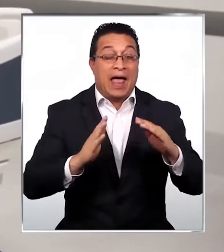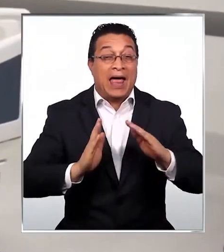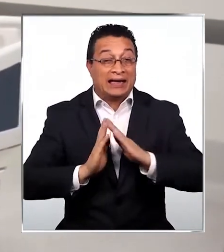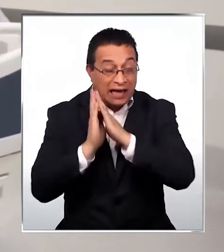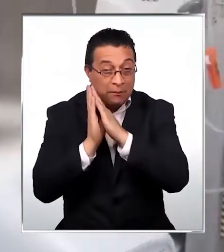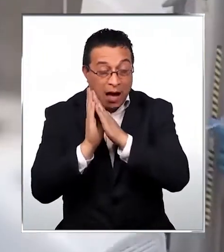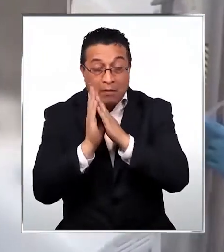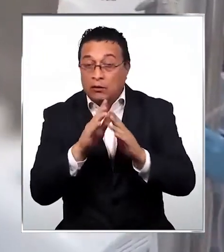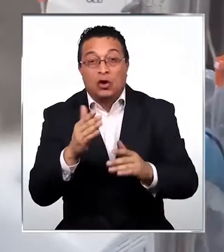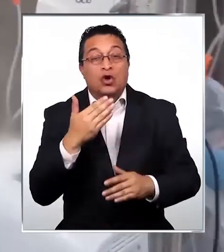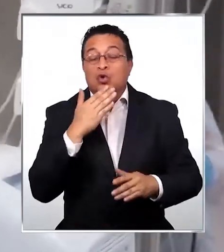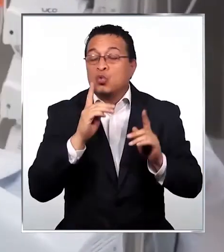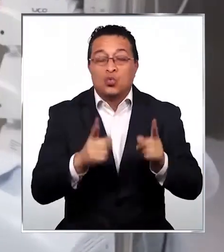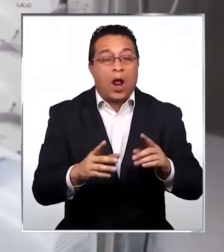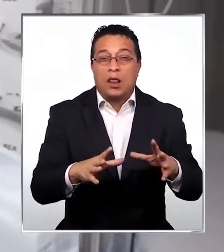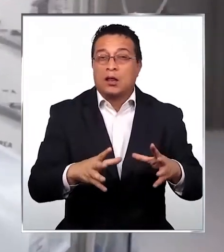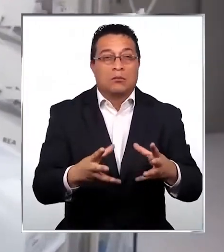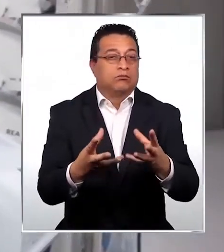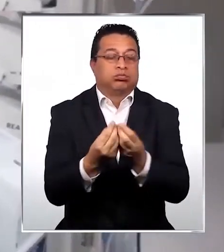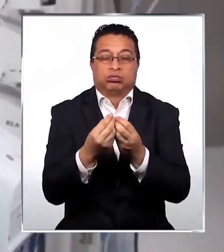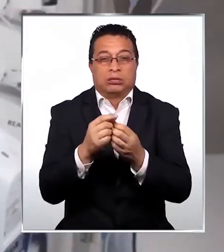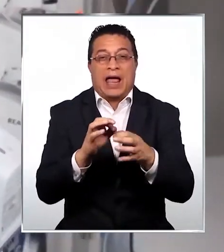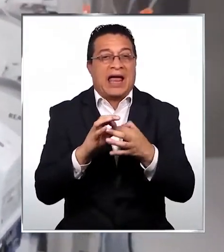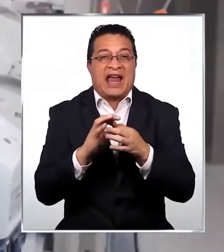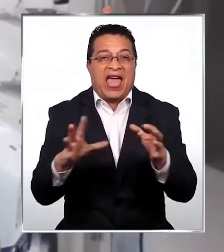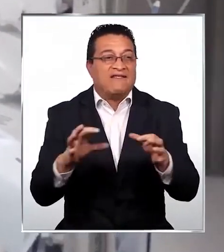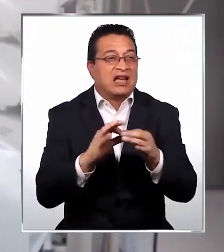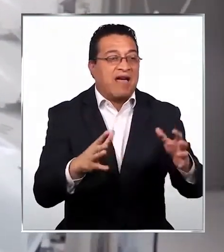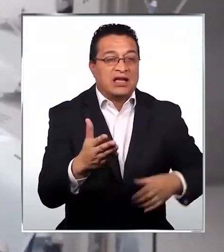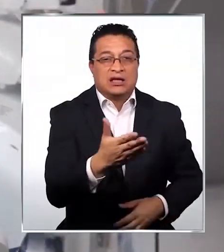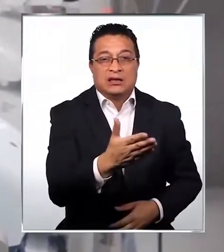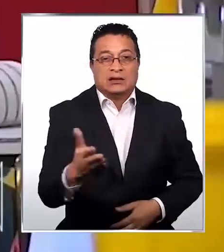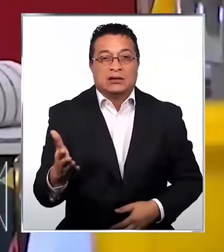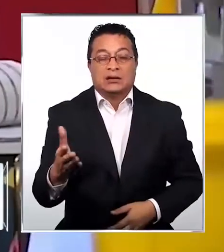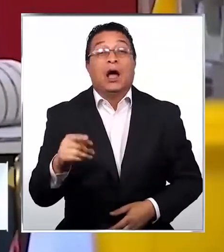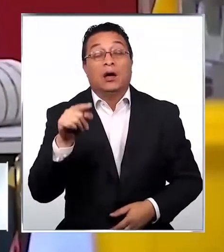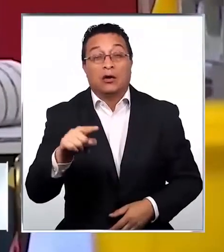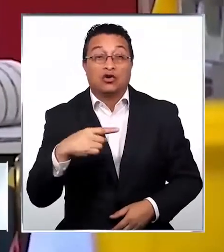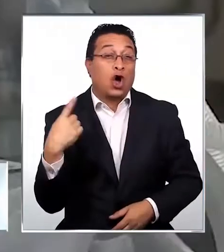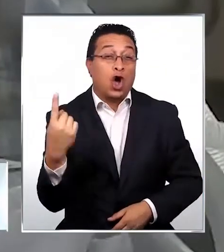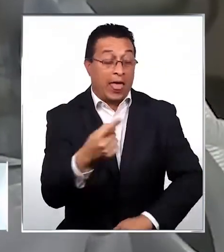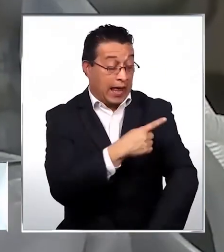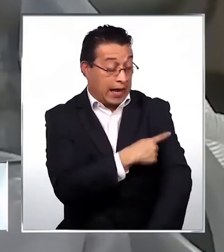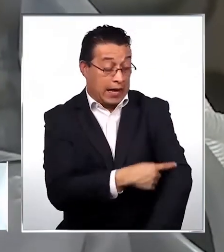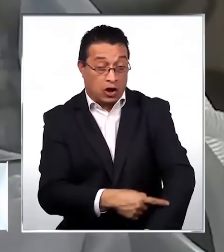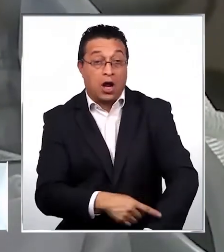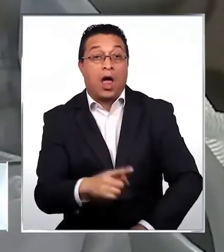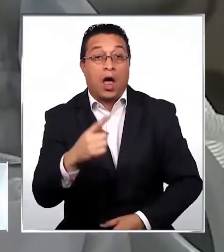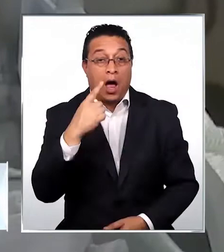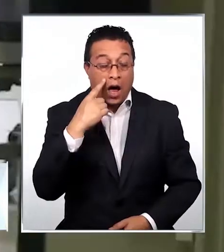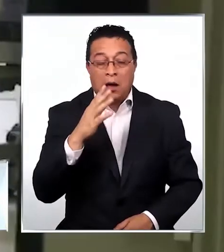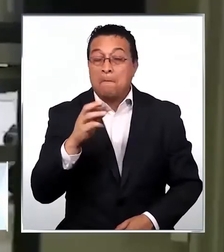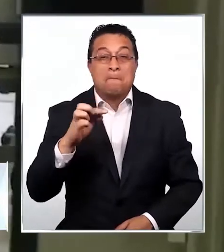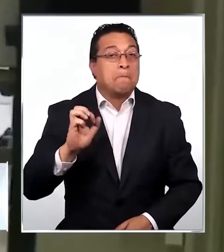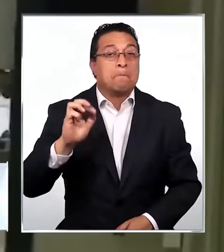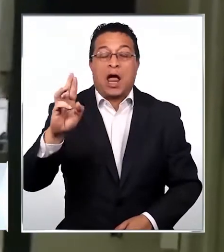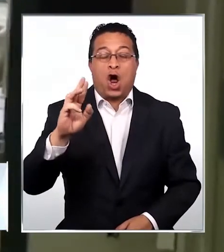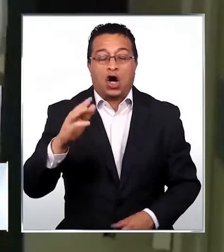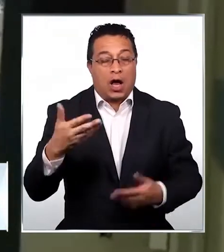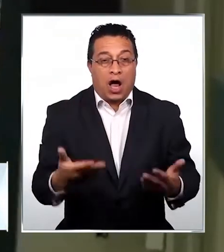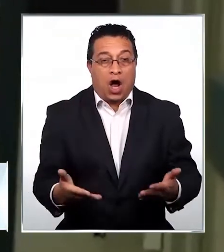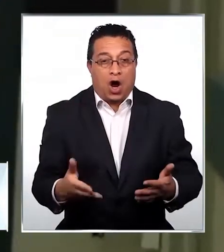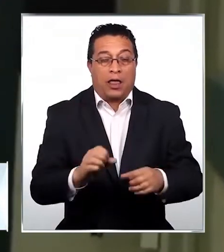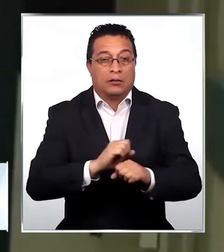ya no tienen dónde recibir a los enfermos graves. Y el gran problema es que casi todas las regiones de Chile enfrentan el peor